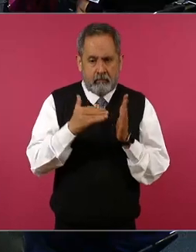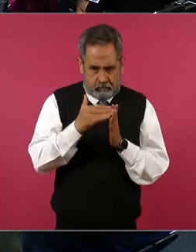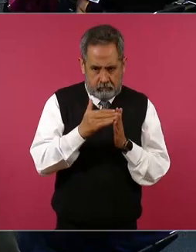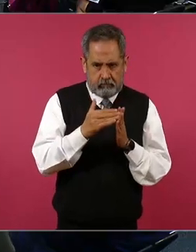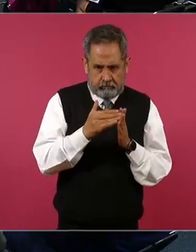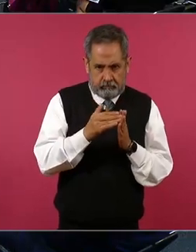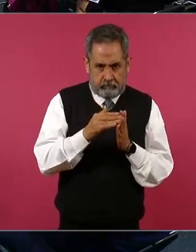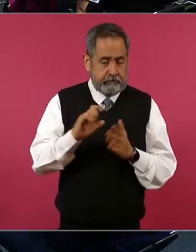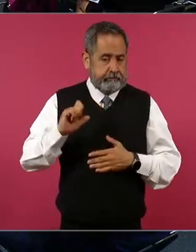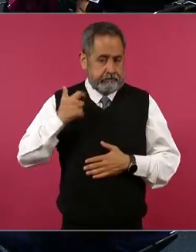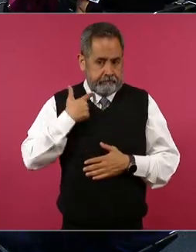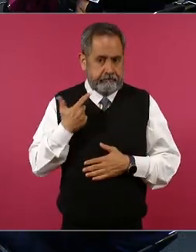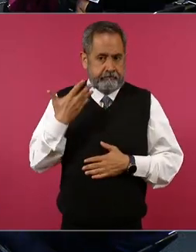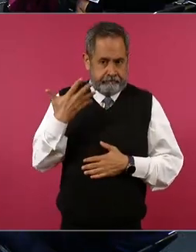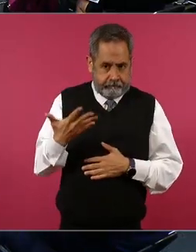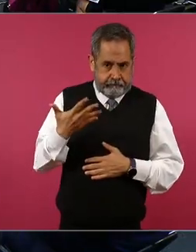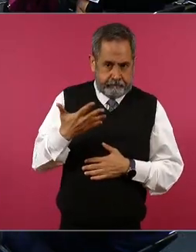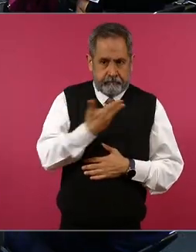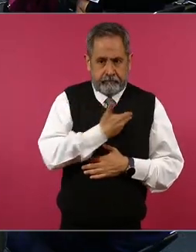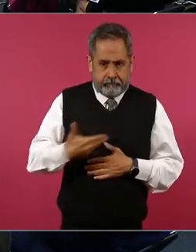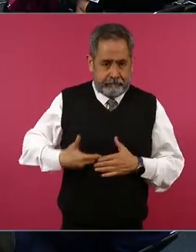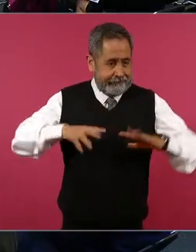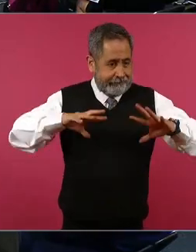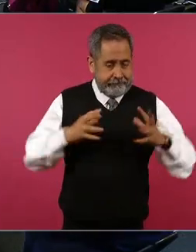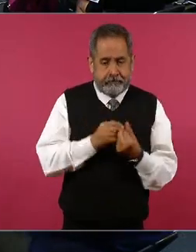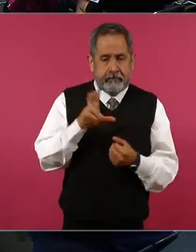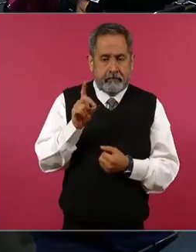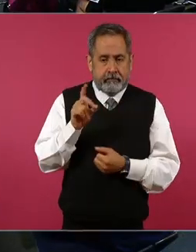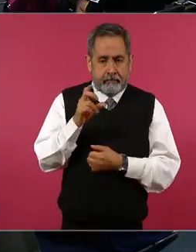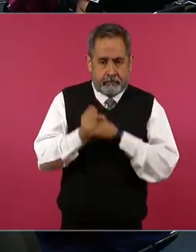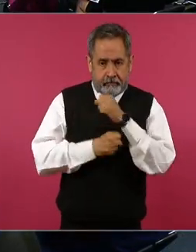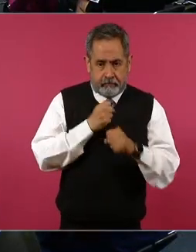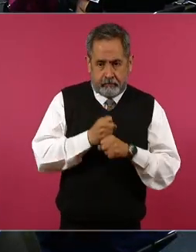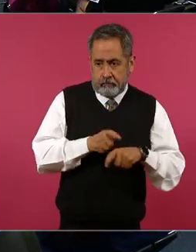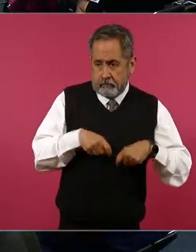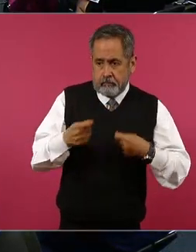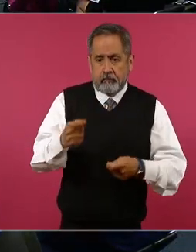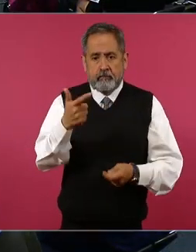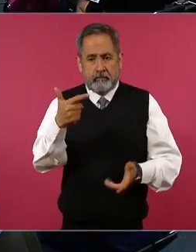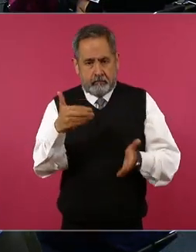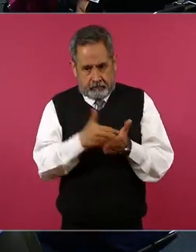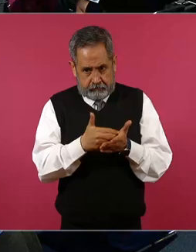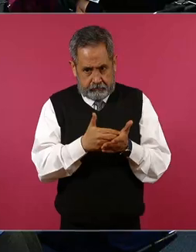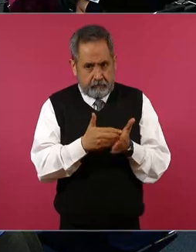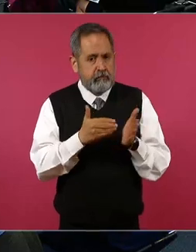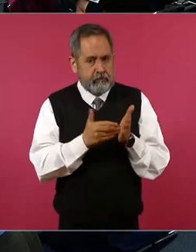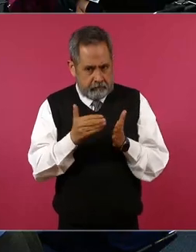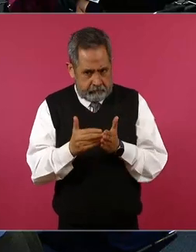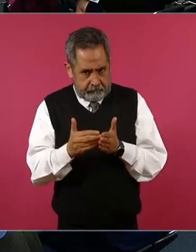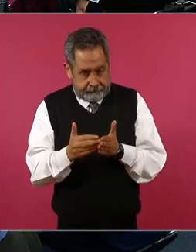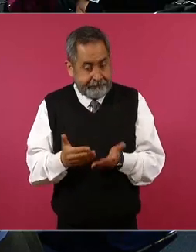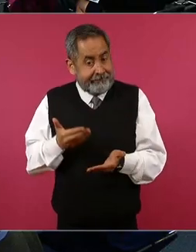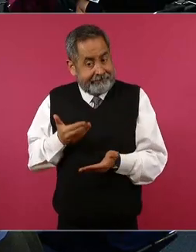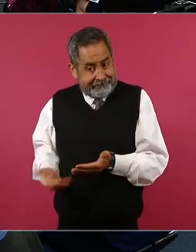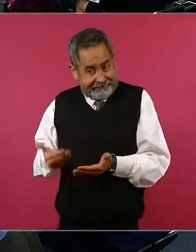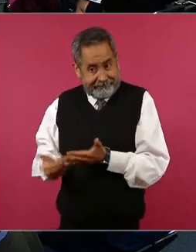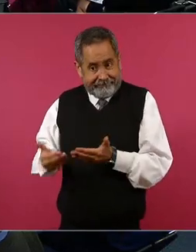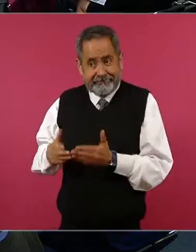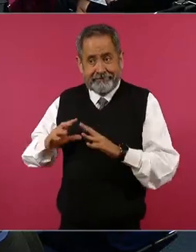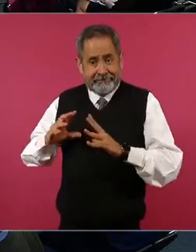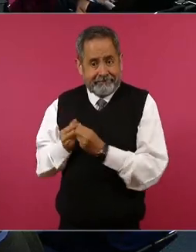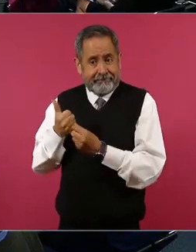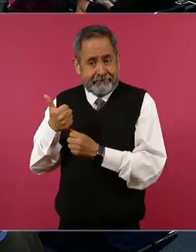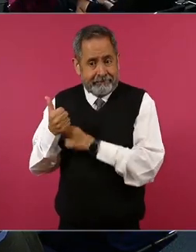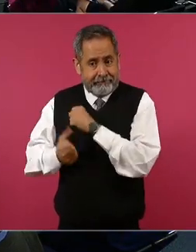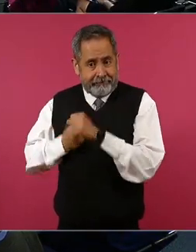en 30 años y sólo este programa en seis años